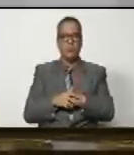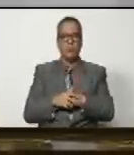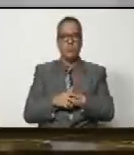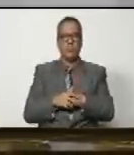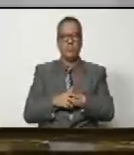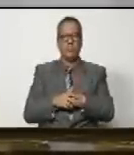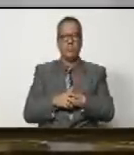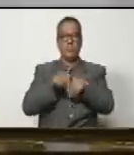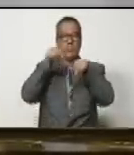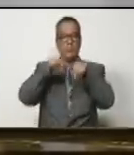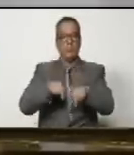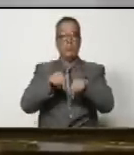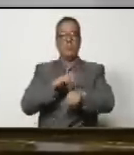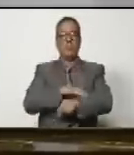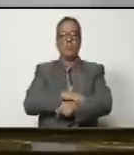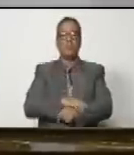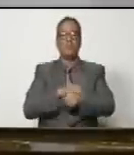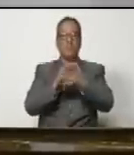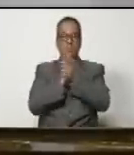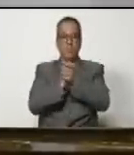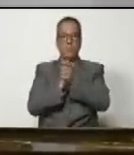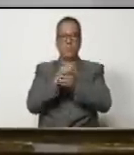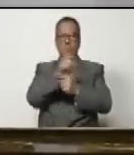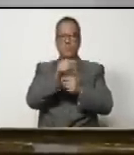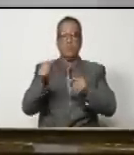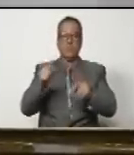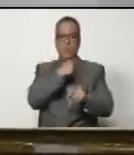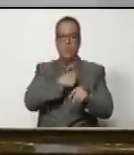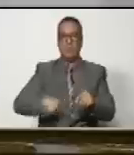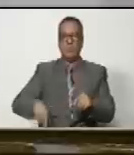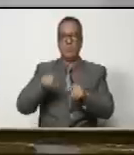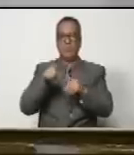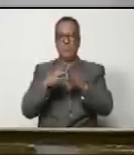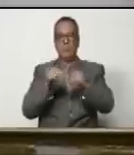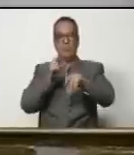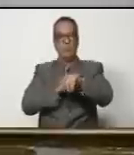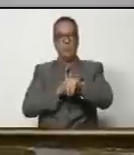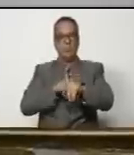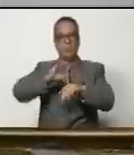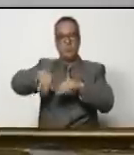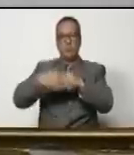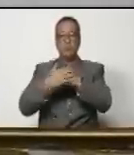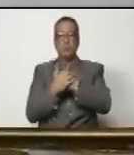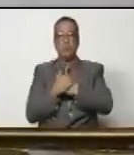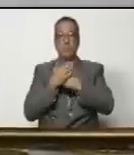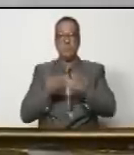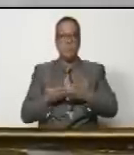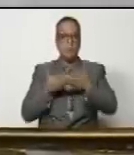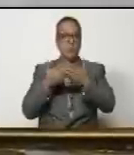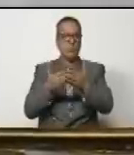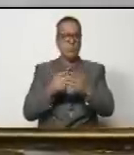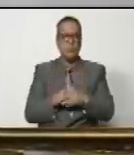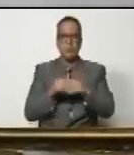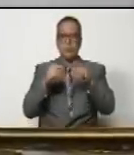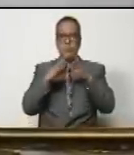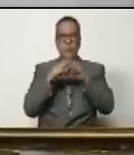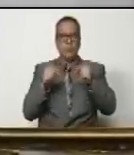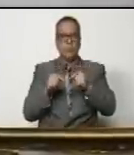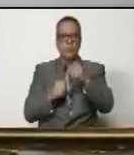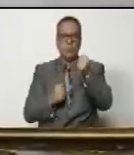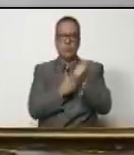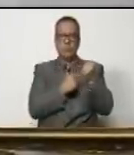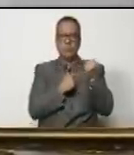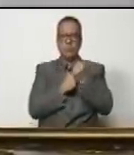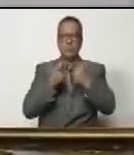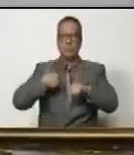Y desde acá, compañero presidente, doctor Jorge Rodríguez, enviar todo el respaldo